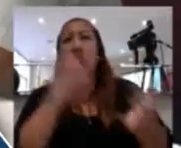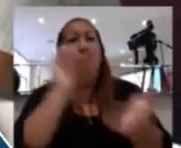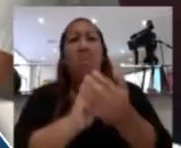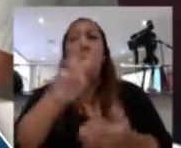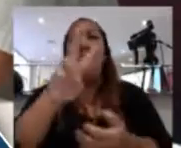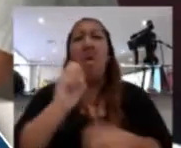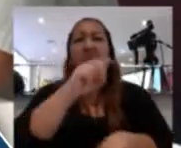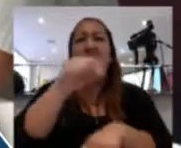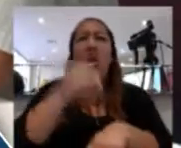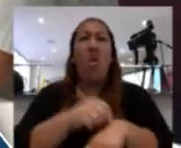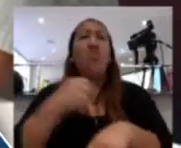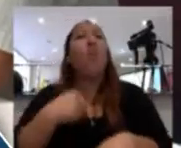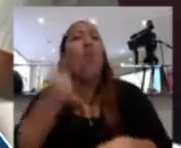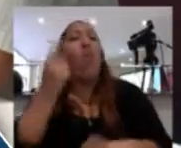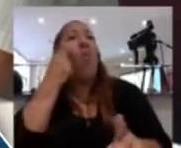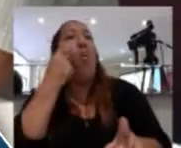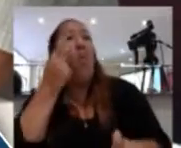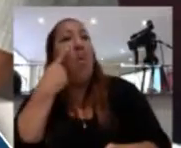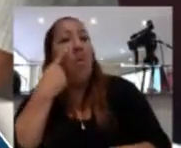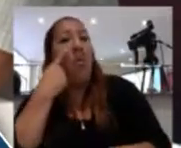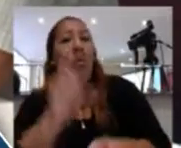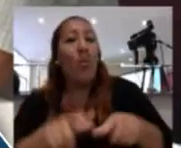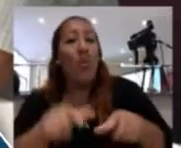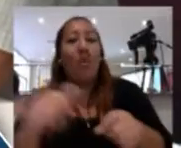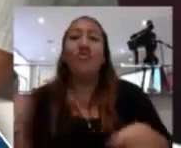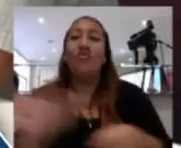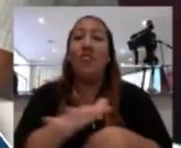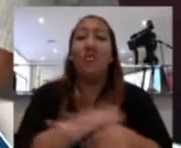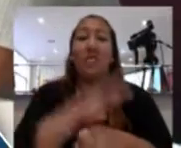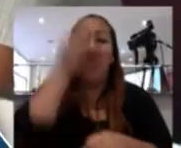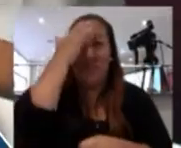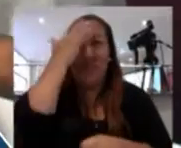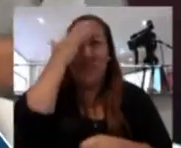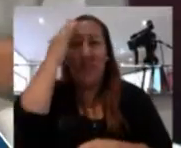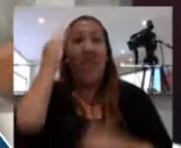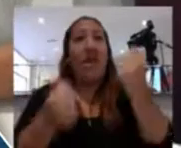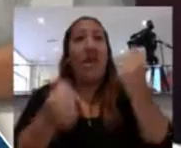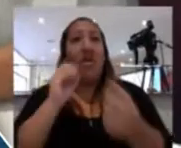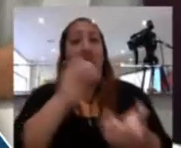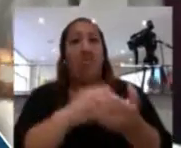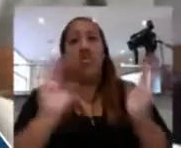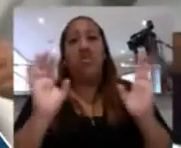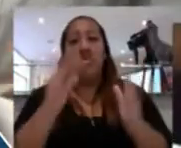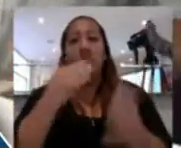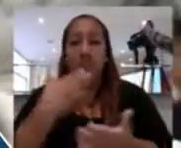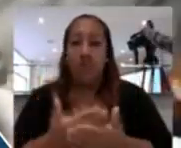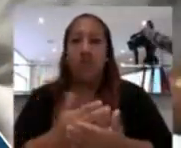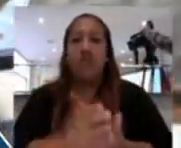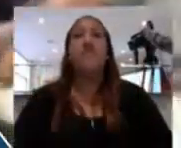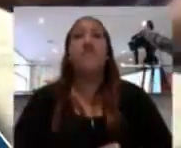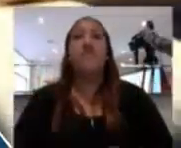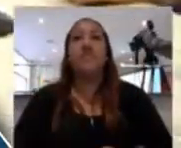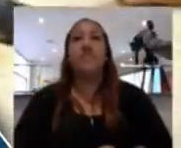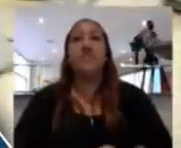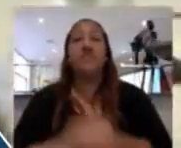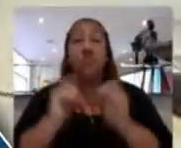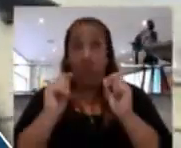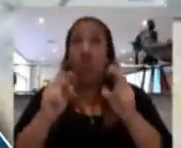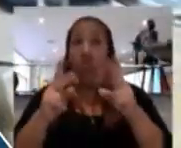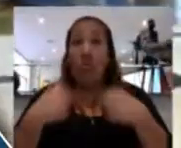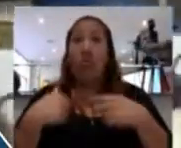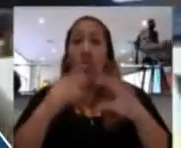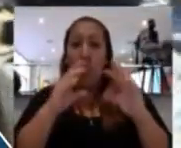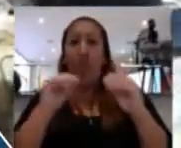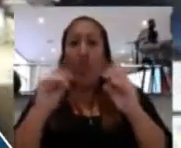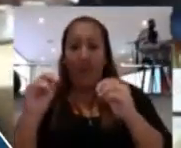creo yo. Existen suficientes vehículos como para poderlo colocar. Gracias. Muy bien, vamos a hacer una coordinación